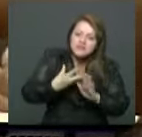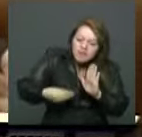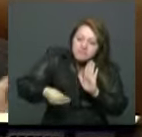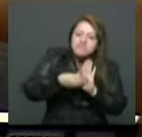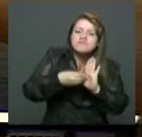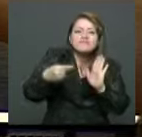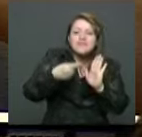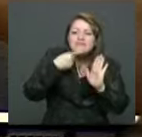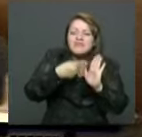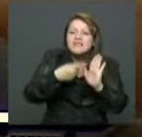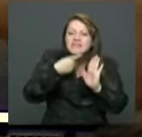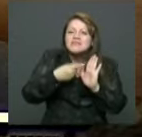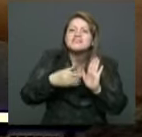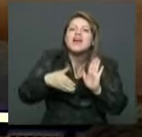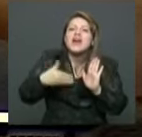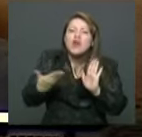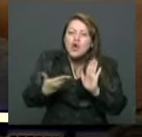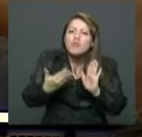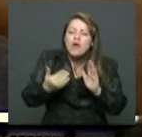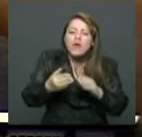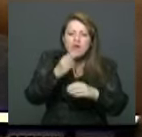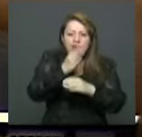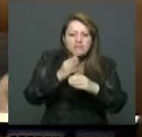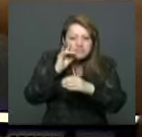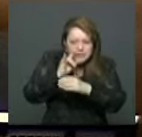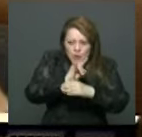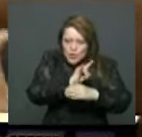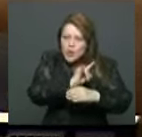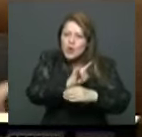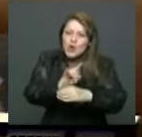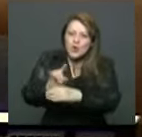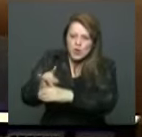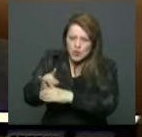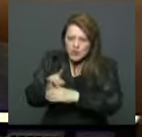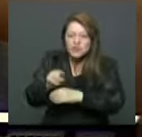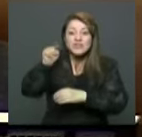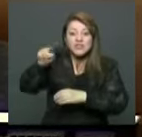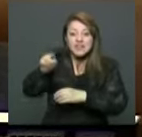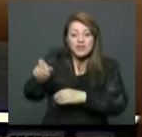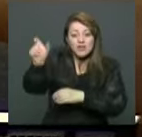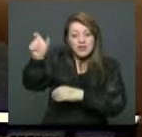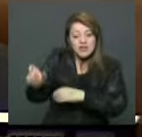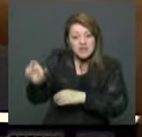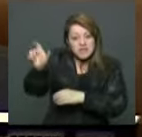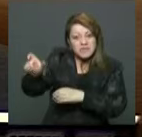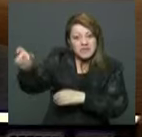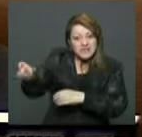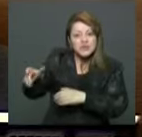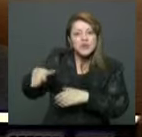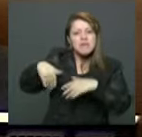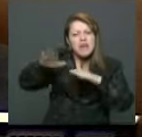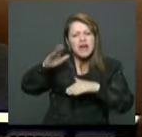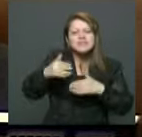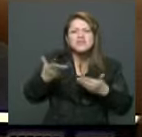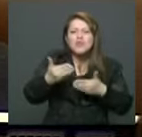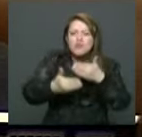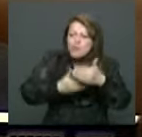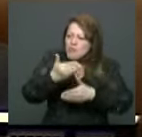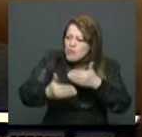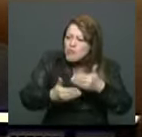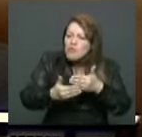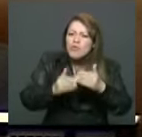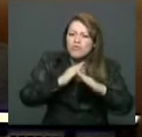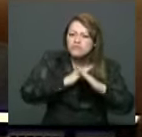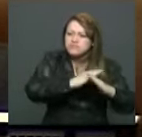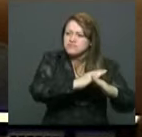generábamos una discusión para que la Contraloría conservara y de manera explícita se nombrara los controles de advertencia como una manera de evitar